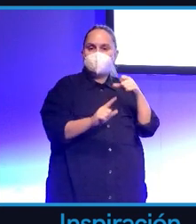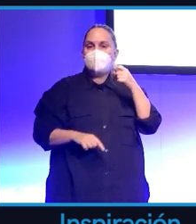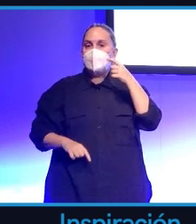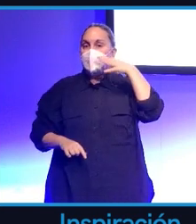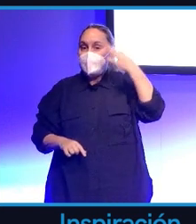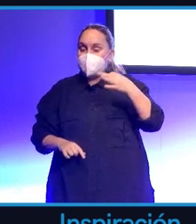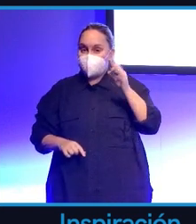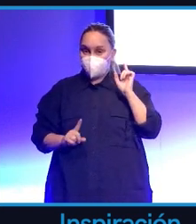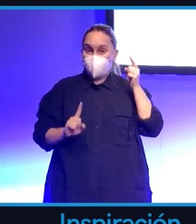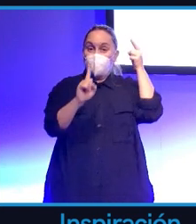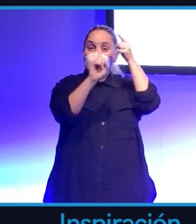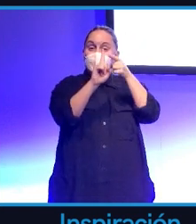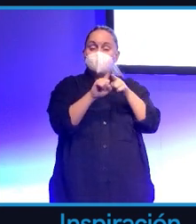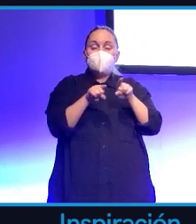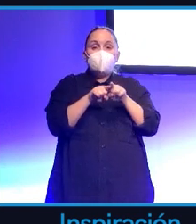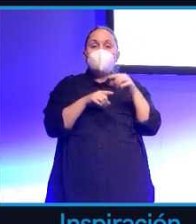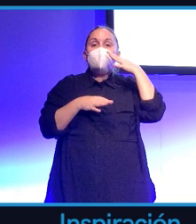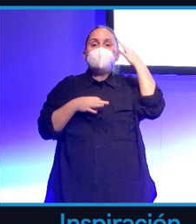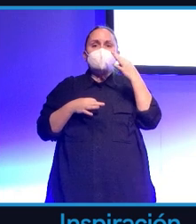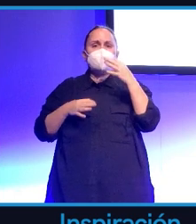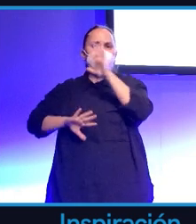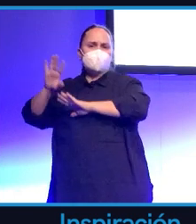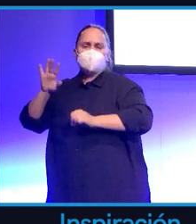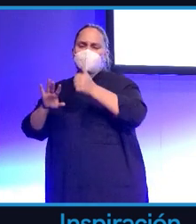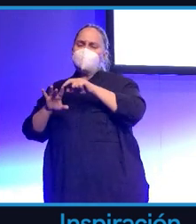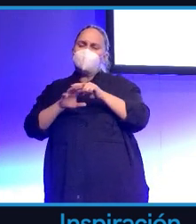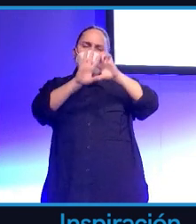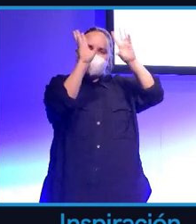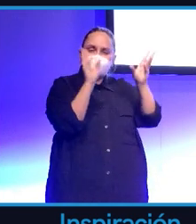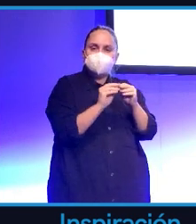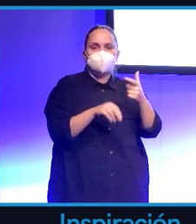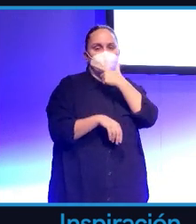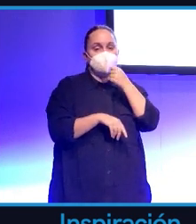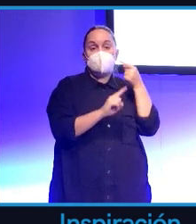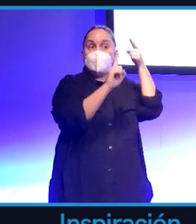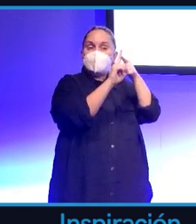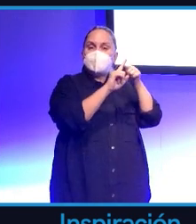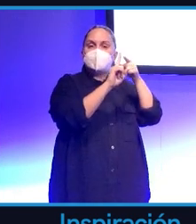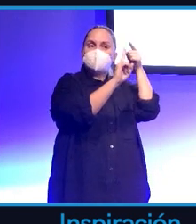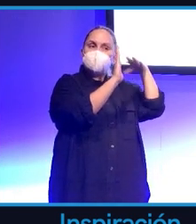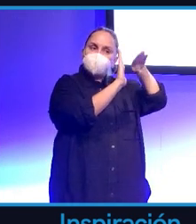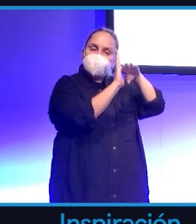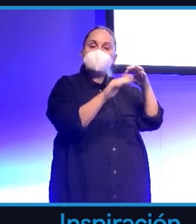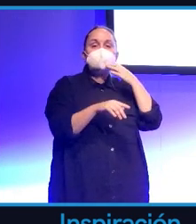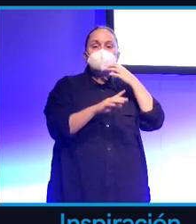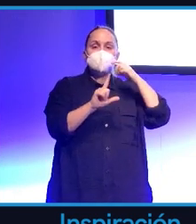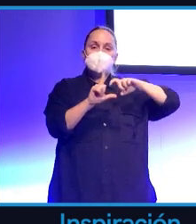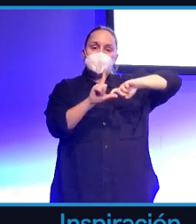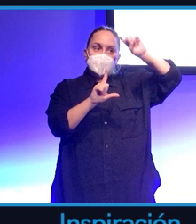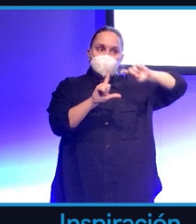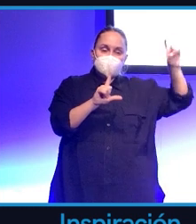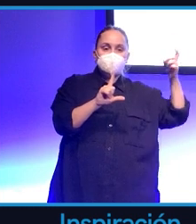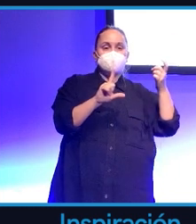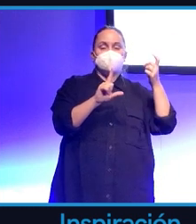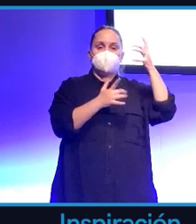objetivos son una simplificación de una realidad mucho más compleja. Al final son unos objetivos que son simplificados a través de ecuaciones matemáticas, de protocolos